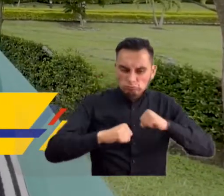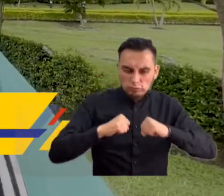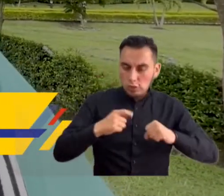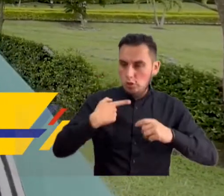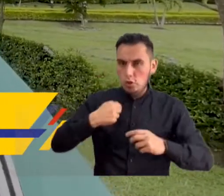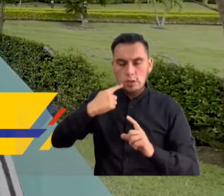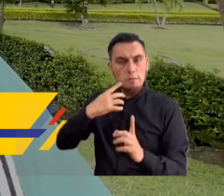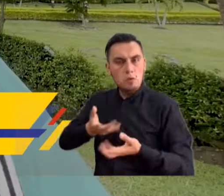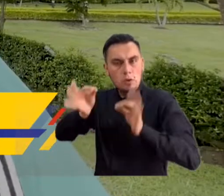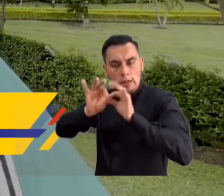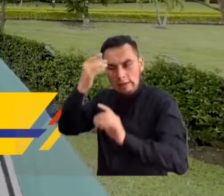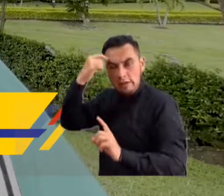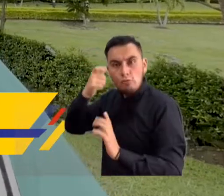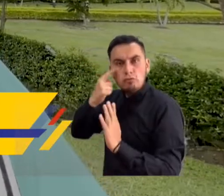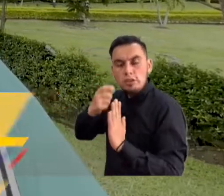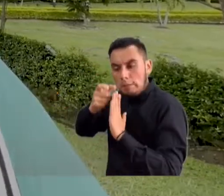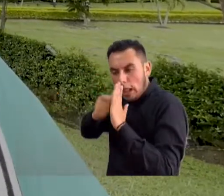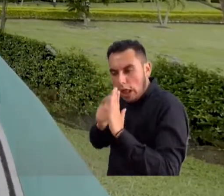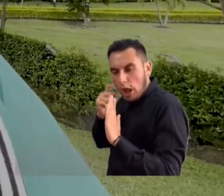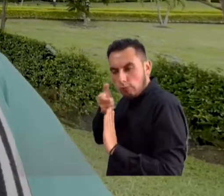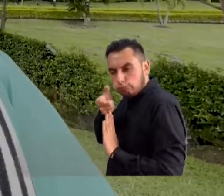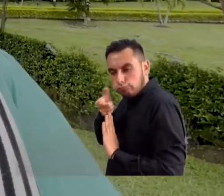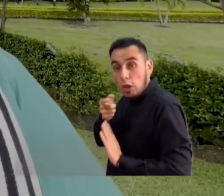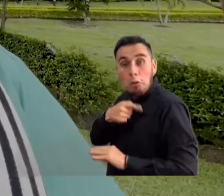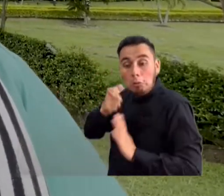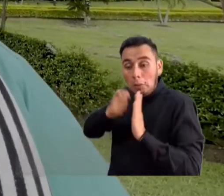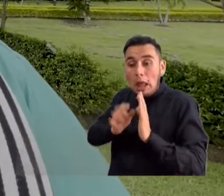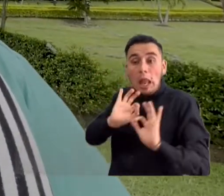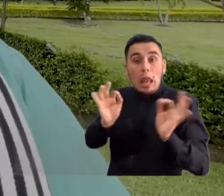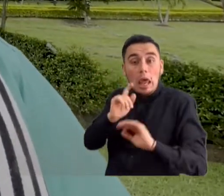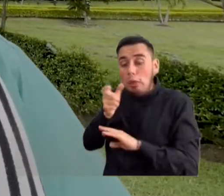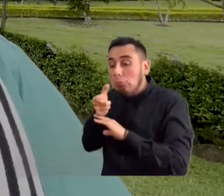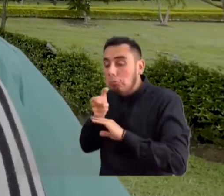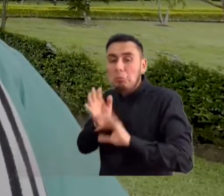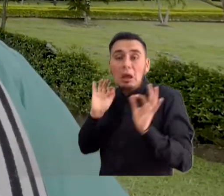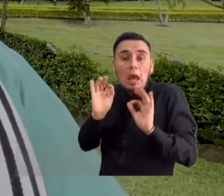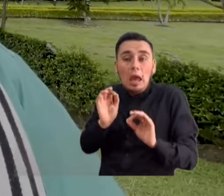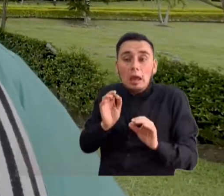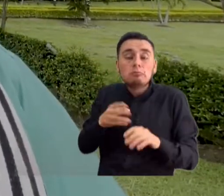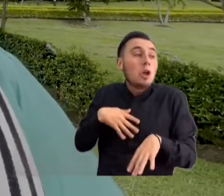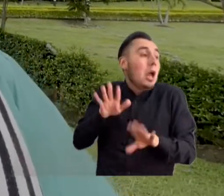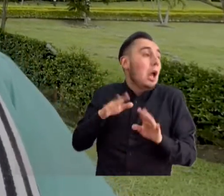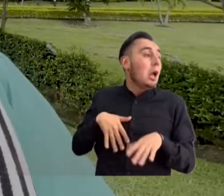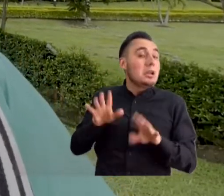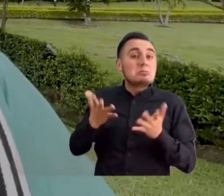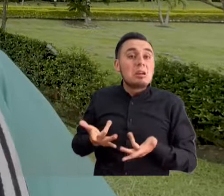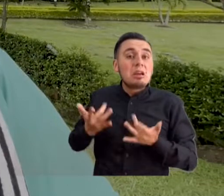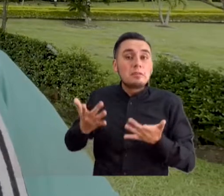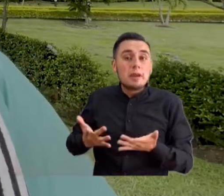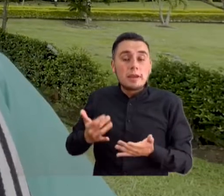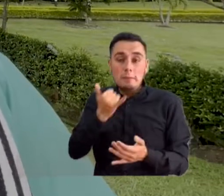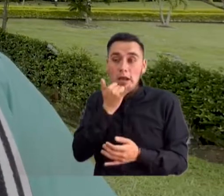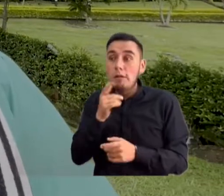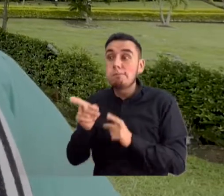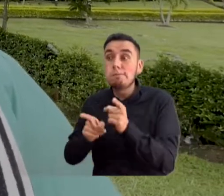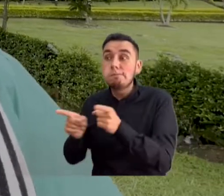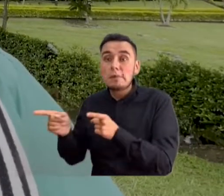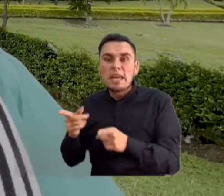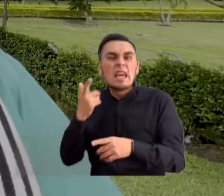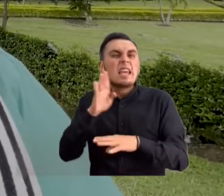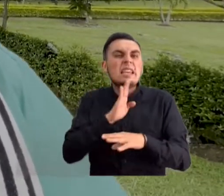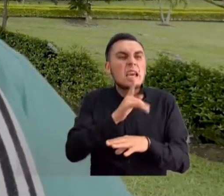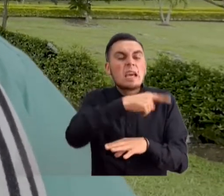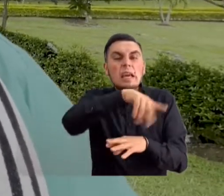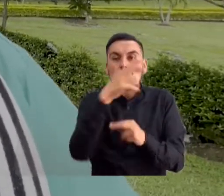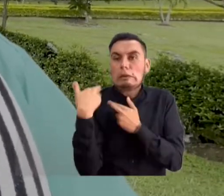constituyamos las veedurías, porque si no se constituyen las veedurías, pues peor, peor Dios mío, porque ahí sí, pues no hay